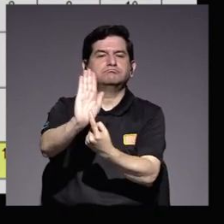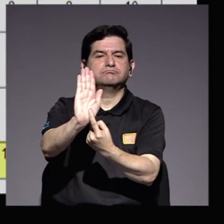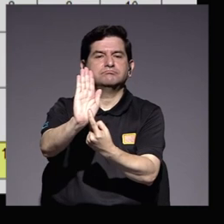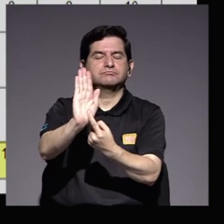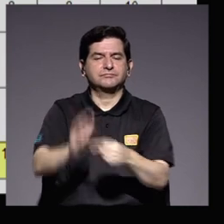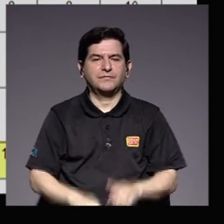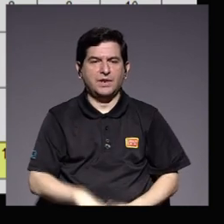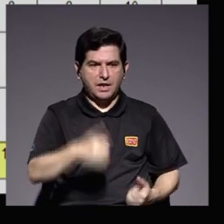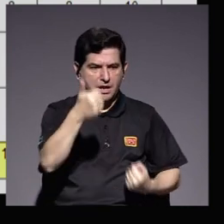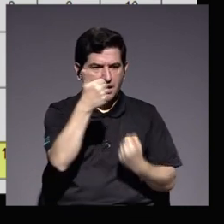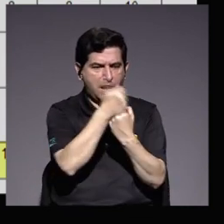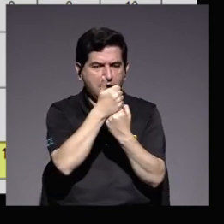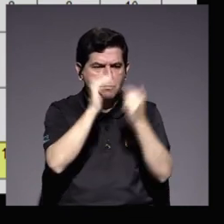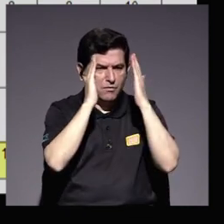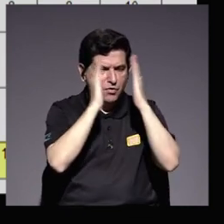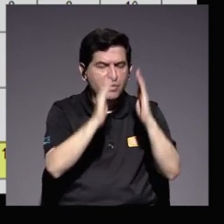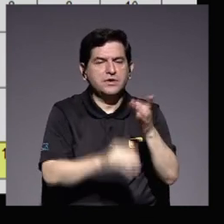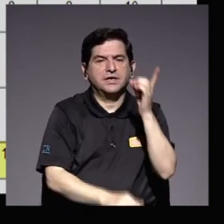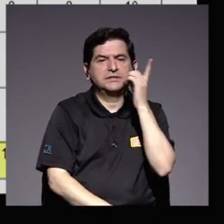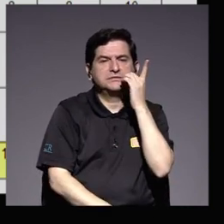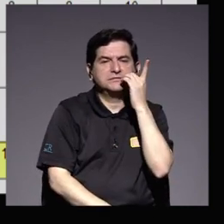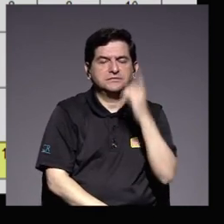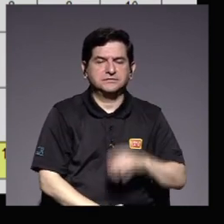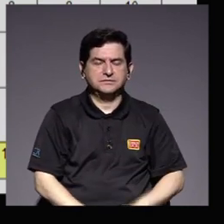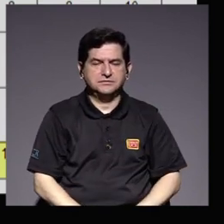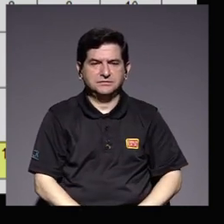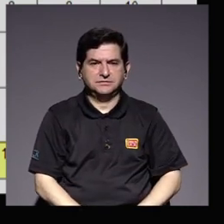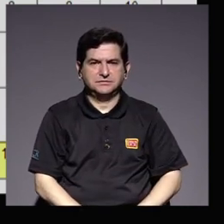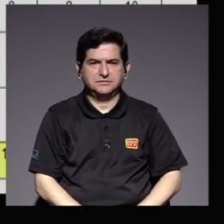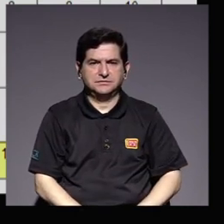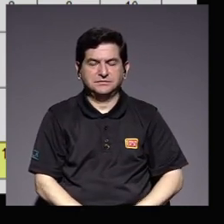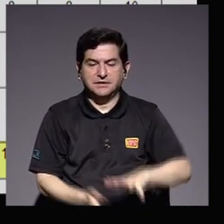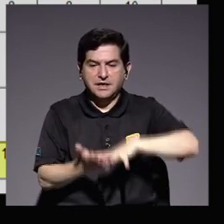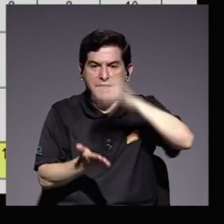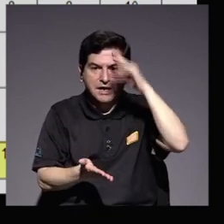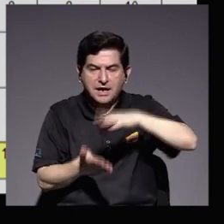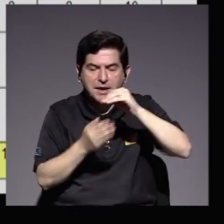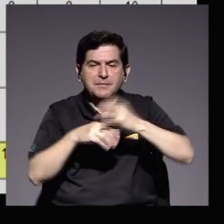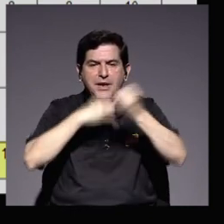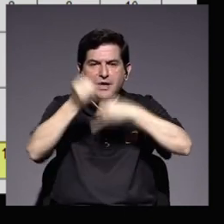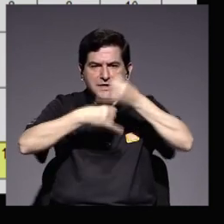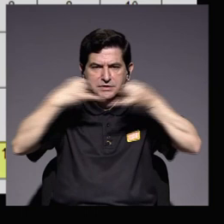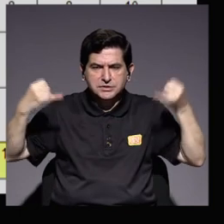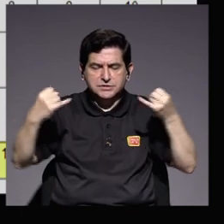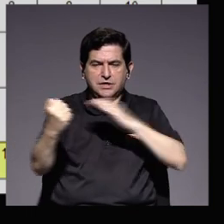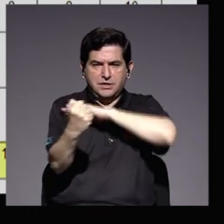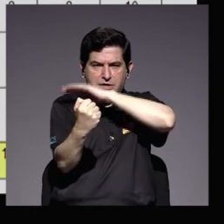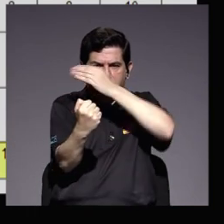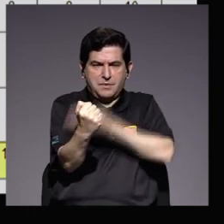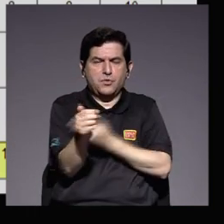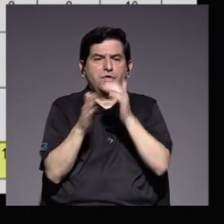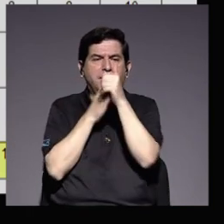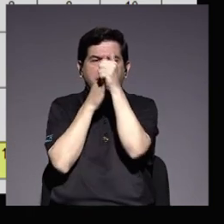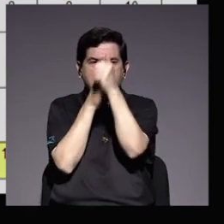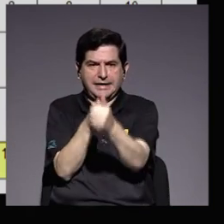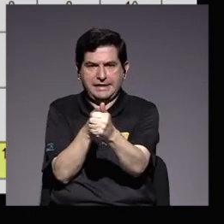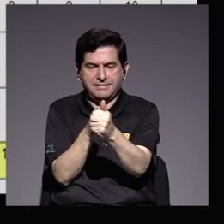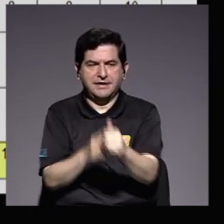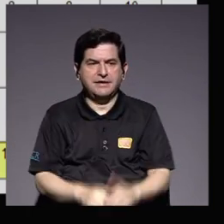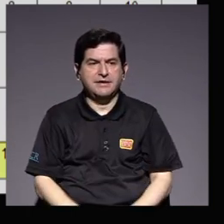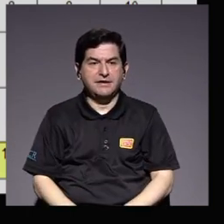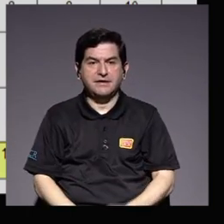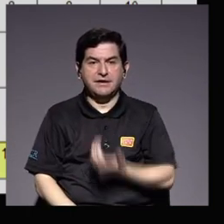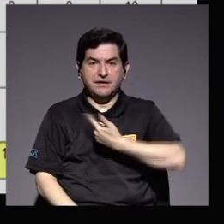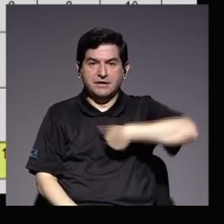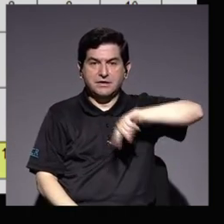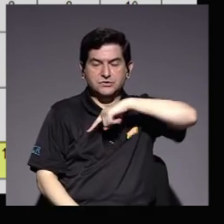desde apoyos para la atención odontológica pasando por aprendizaje de idiomas a empoderamiento de líderes nuestras